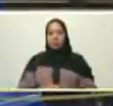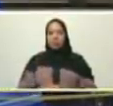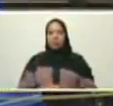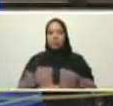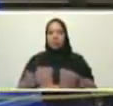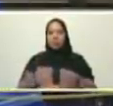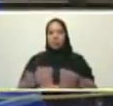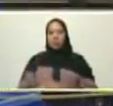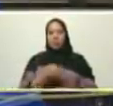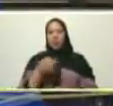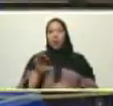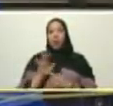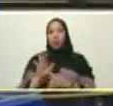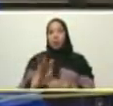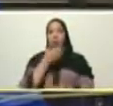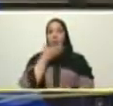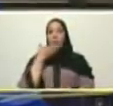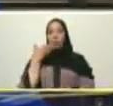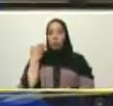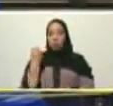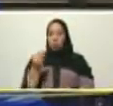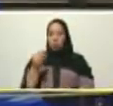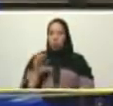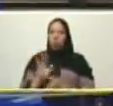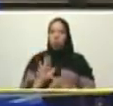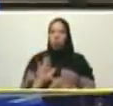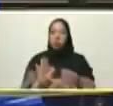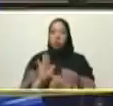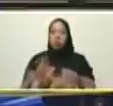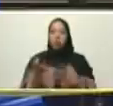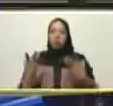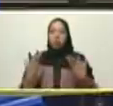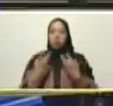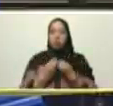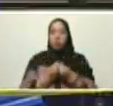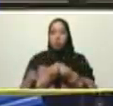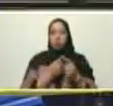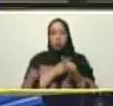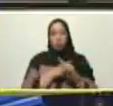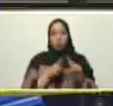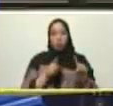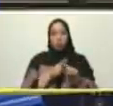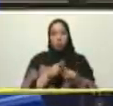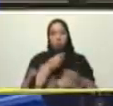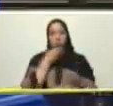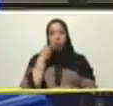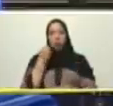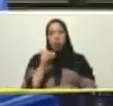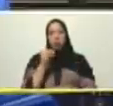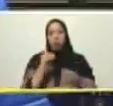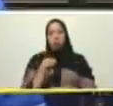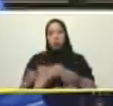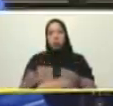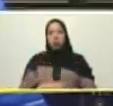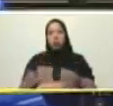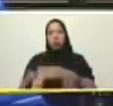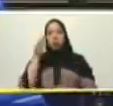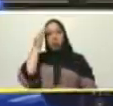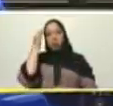certero y firme ni está con mira con José Balmore Otalora ¿ustedes saben qué?